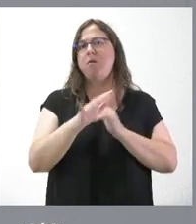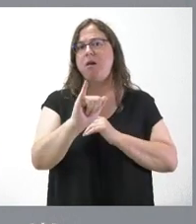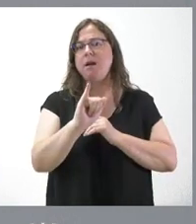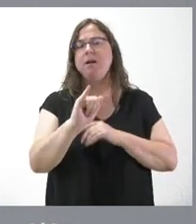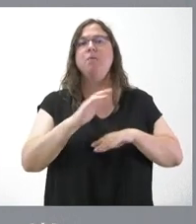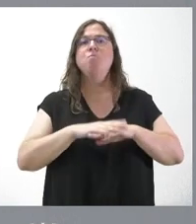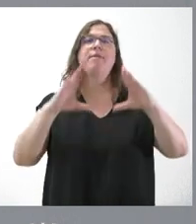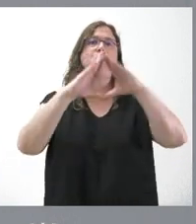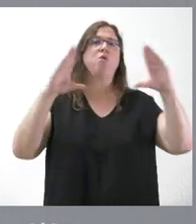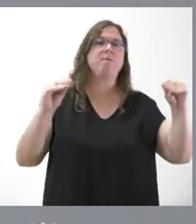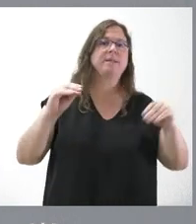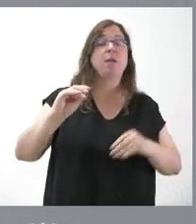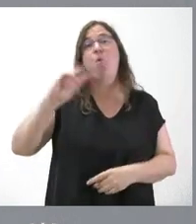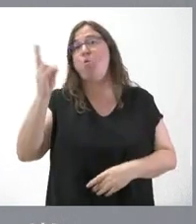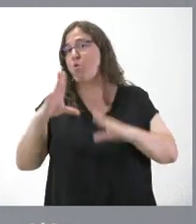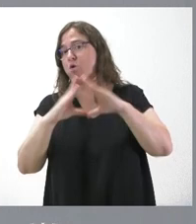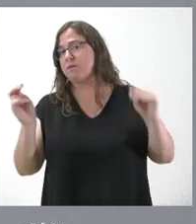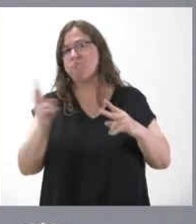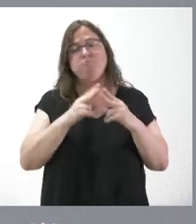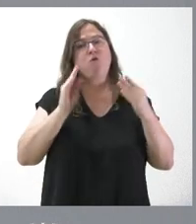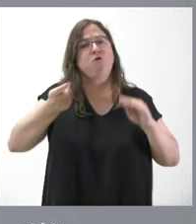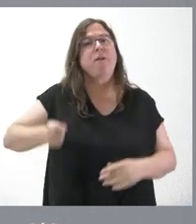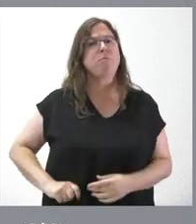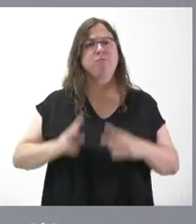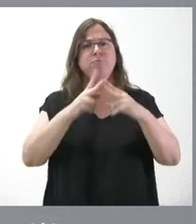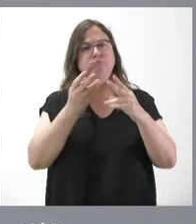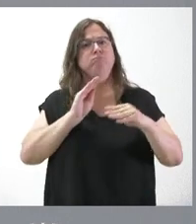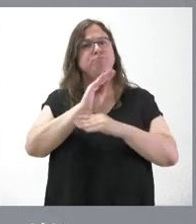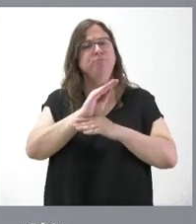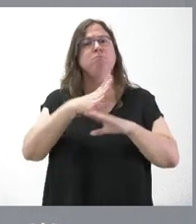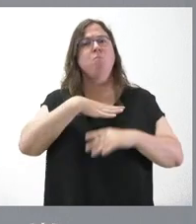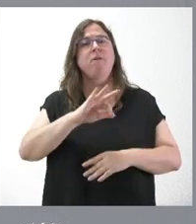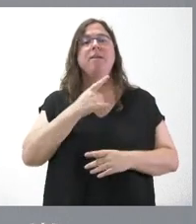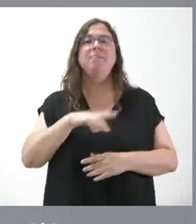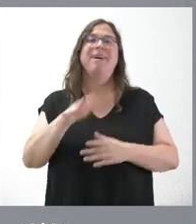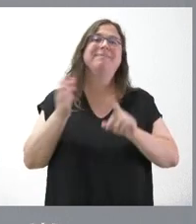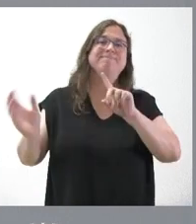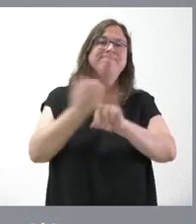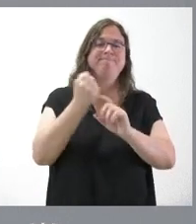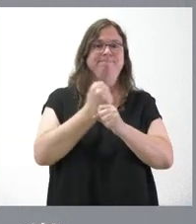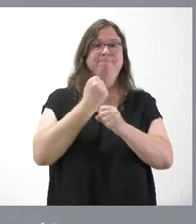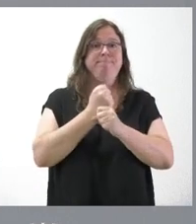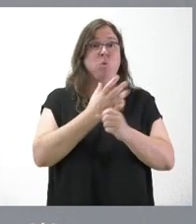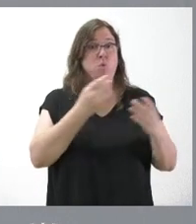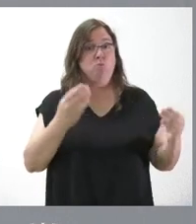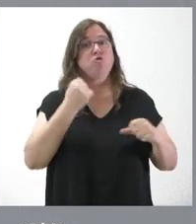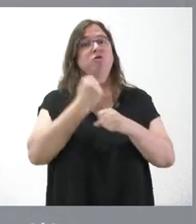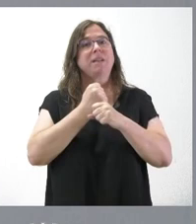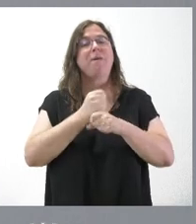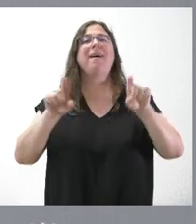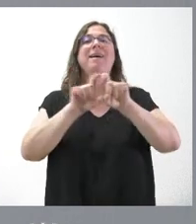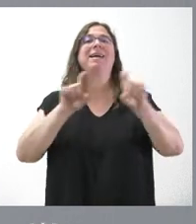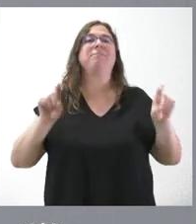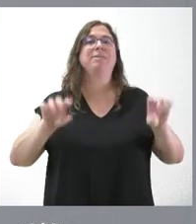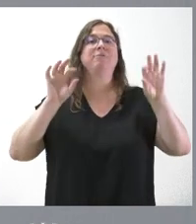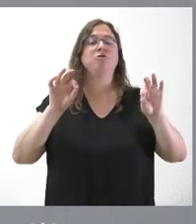universitarios y no universitarios de formación profesional para el campo del empleo. Muchos de ellos van a trabajar en las empresas para las